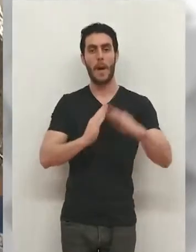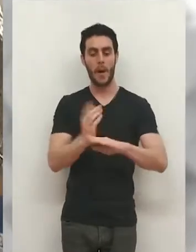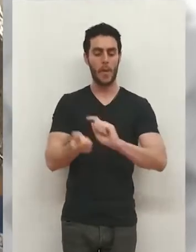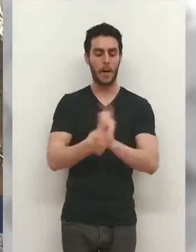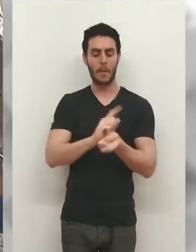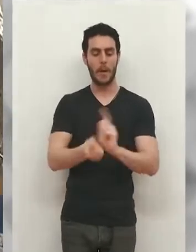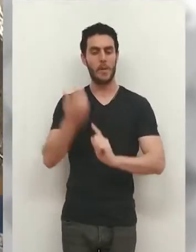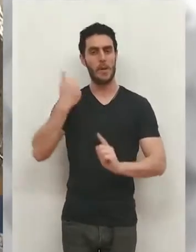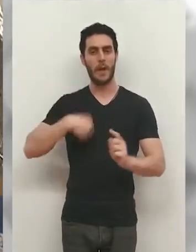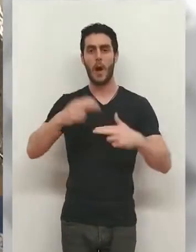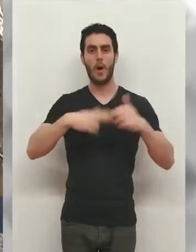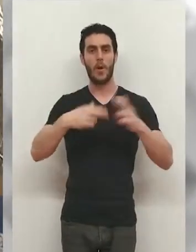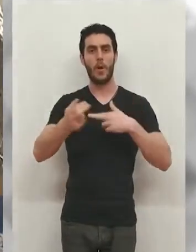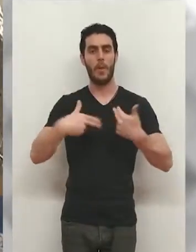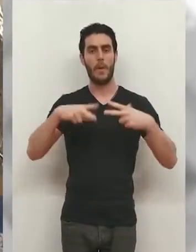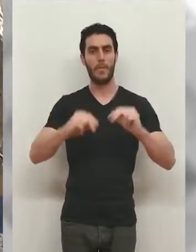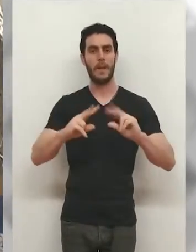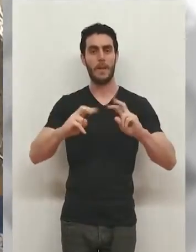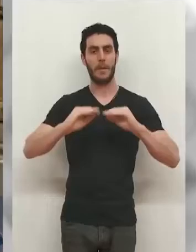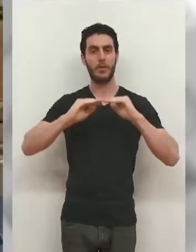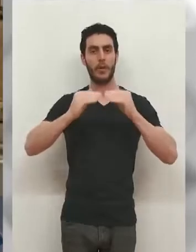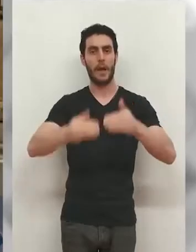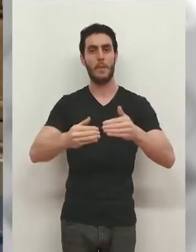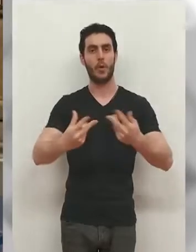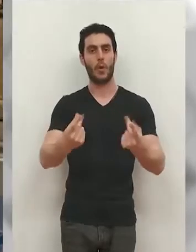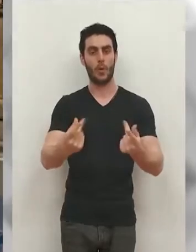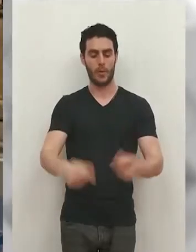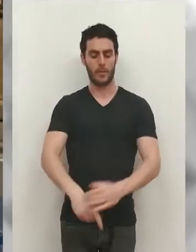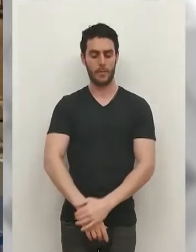será la culminación de la fase 1 del soterramiento en Logroño.